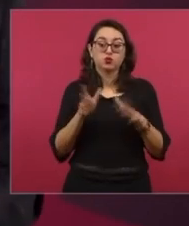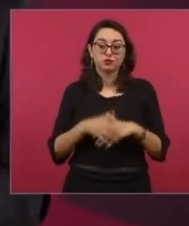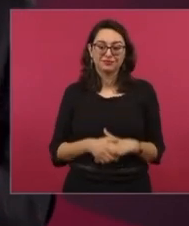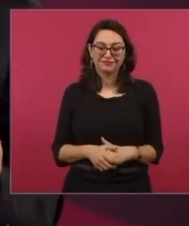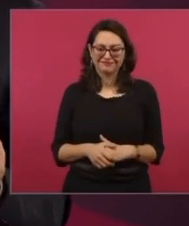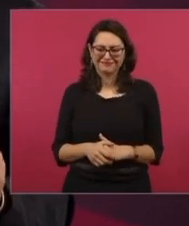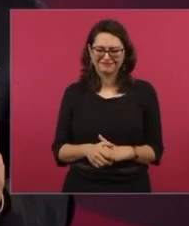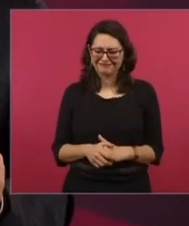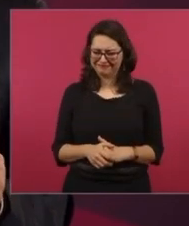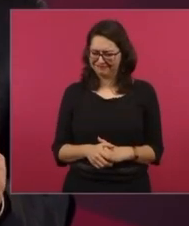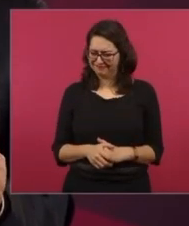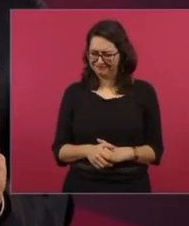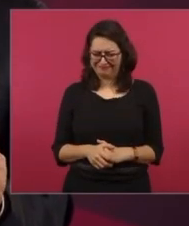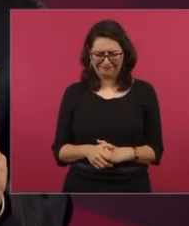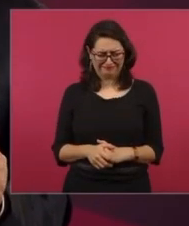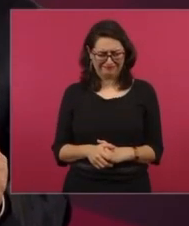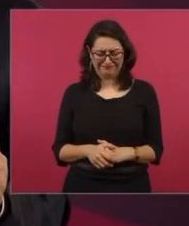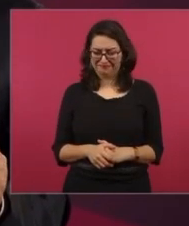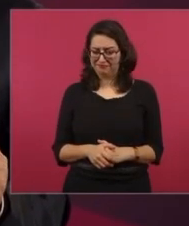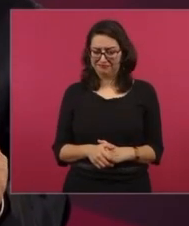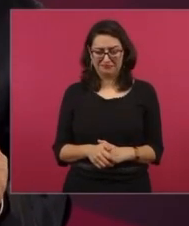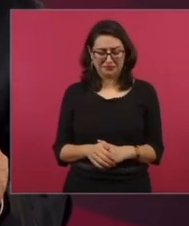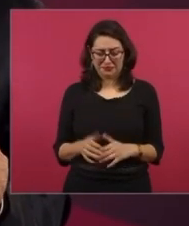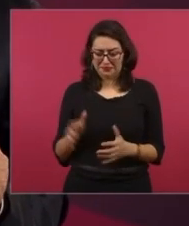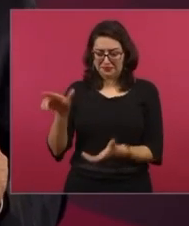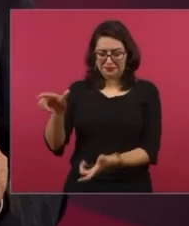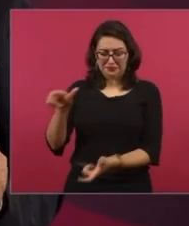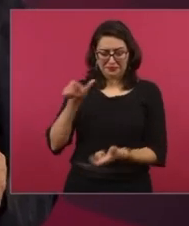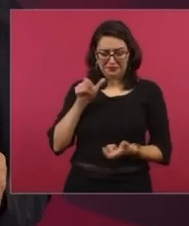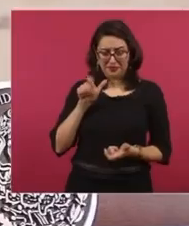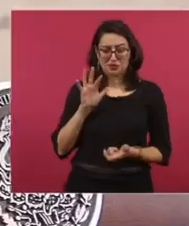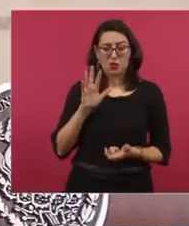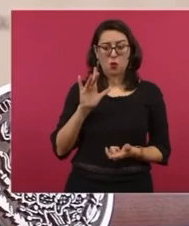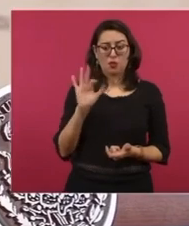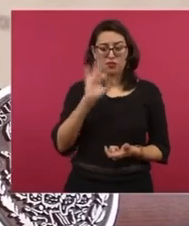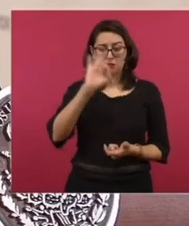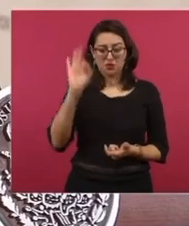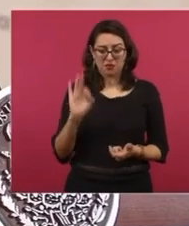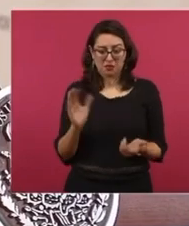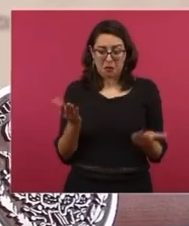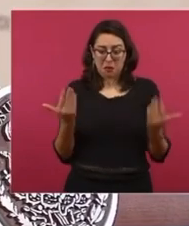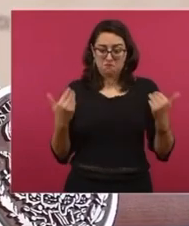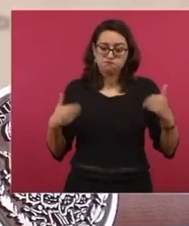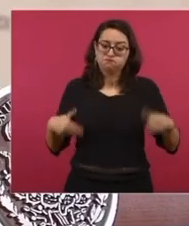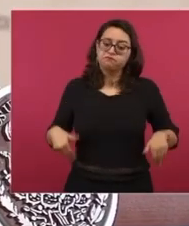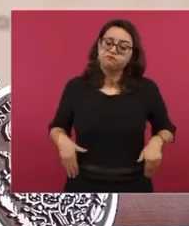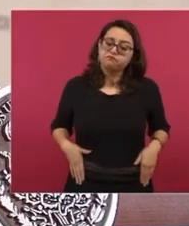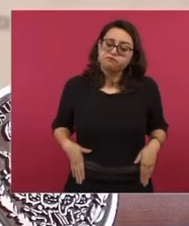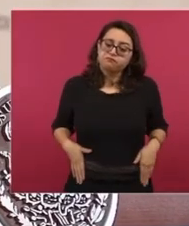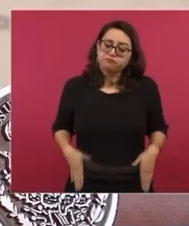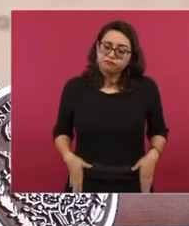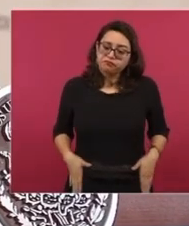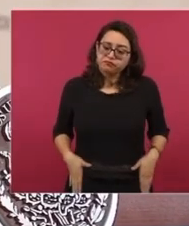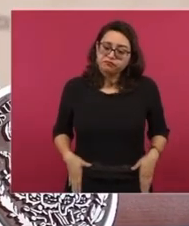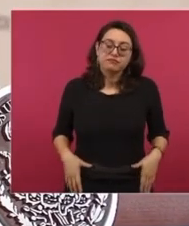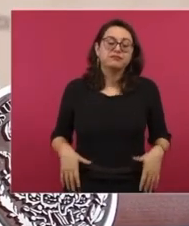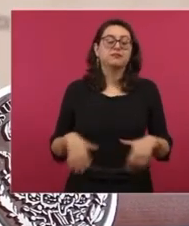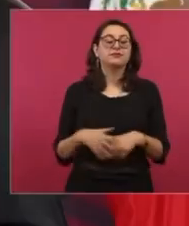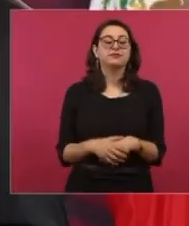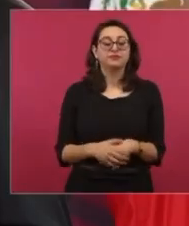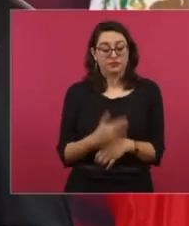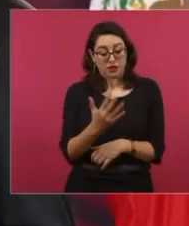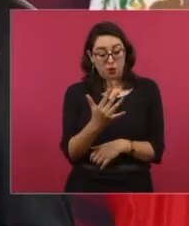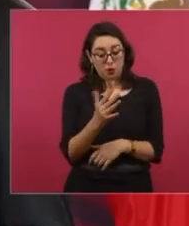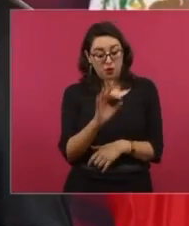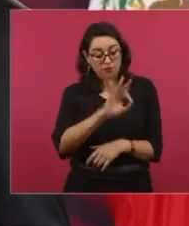pues no, se robaban como la mitad y la otra mitad